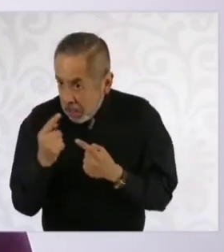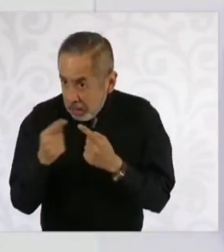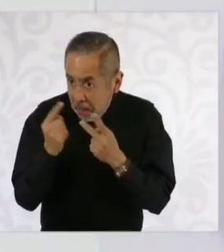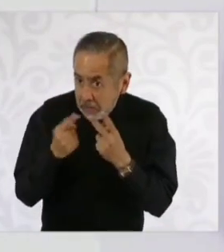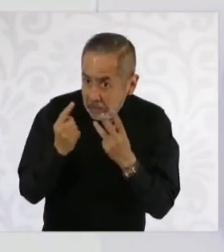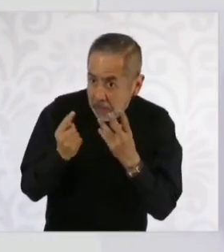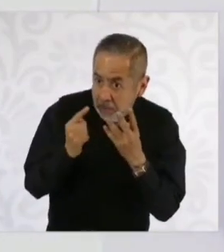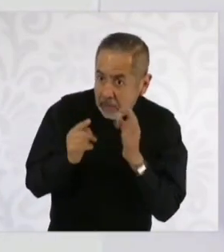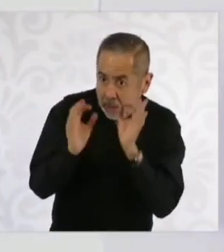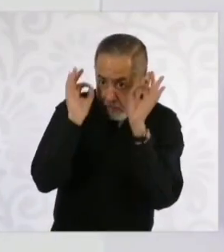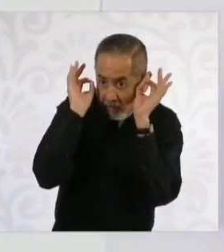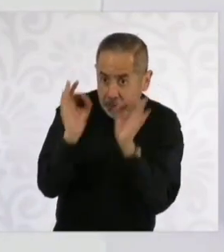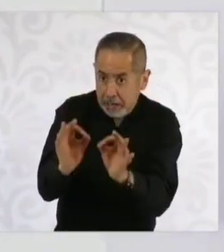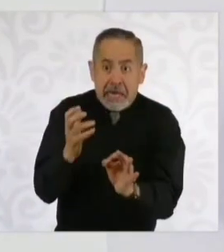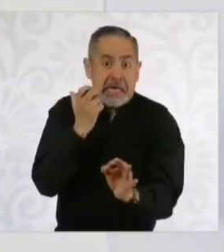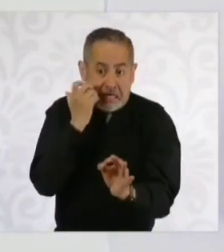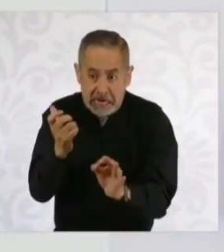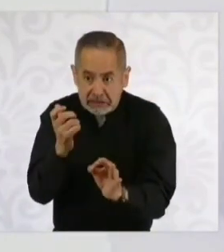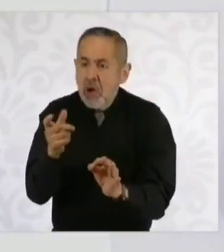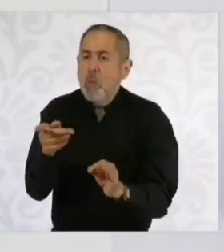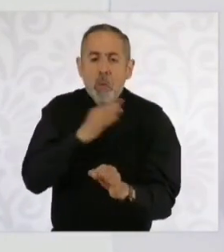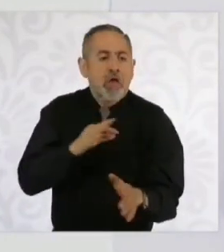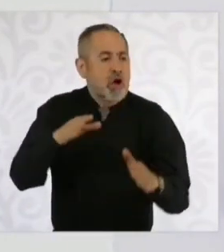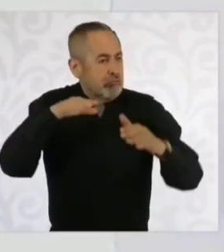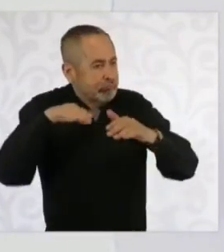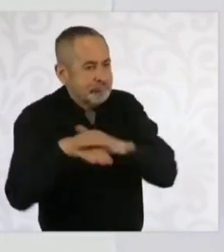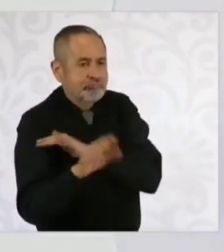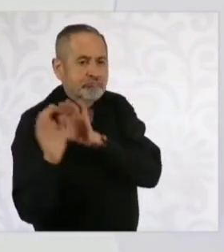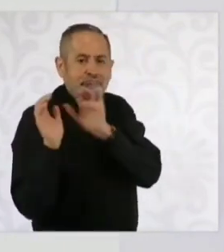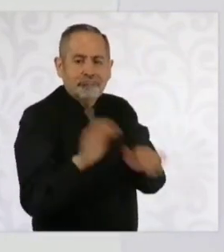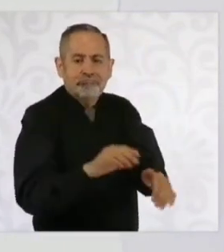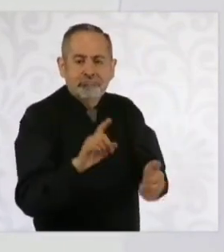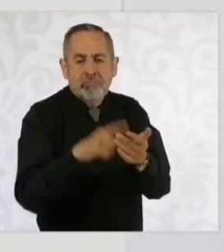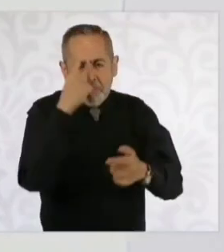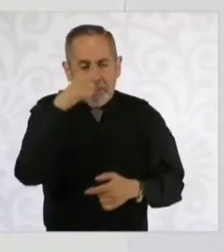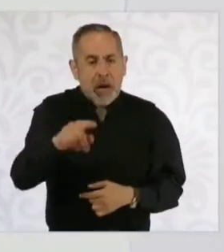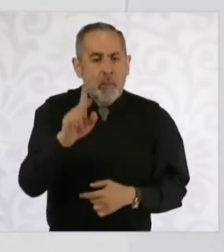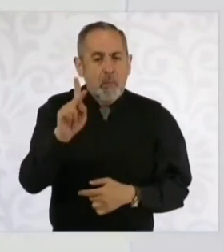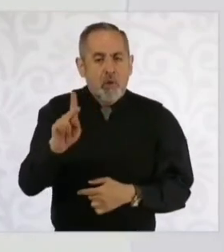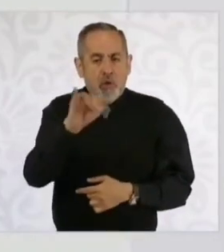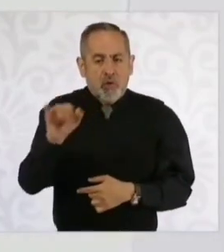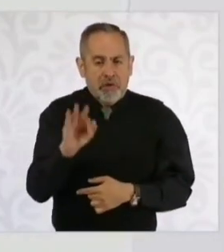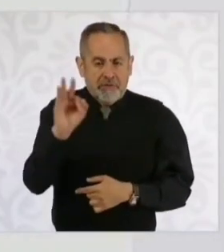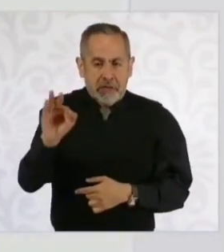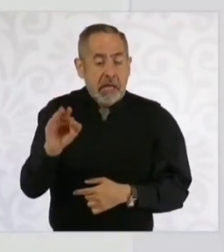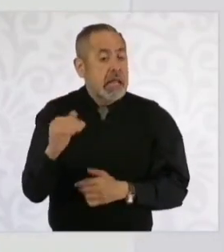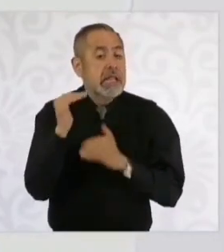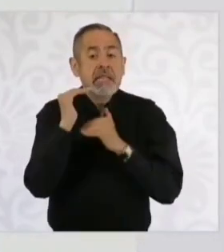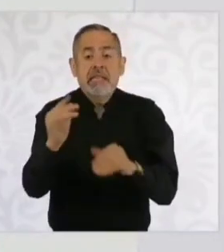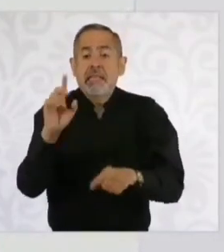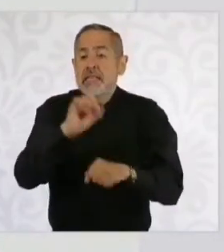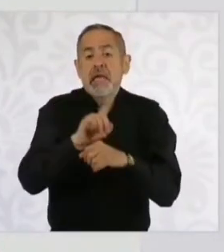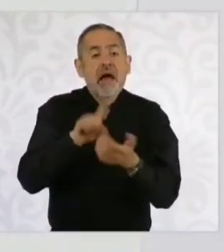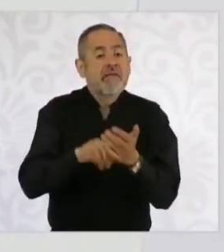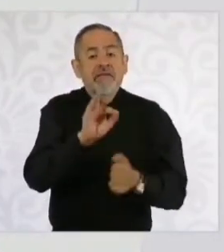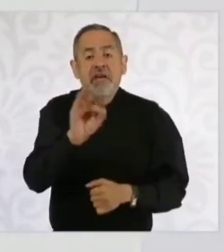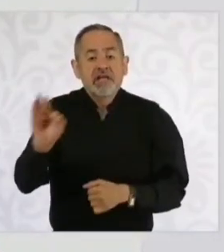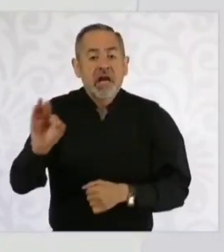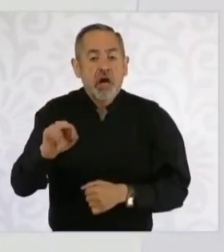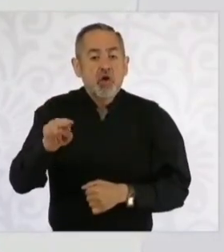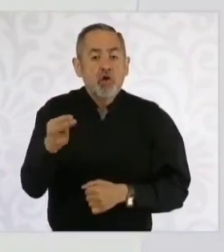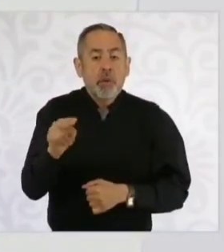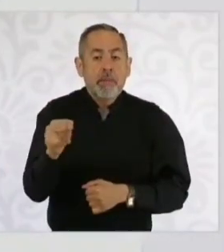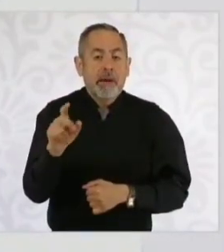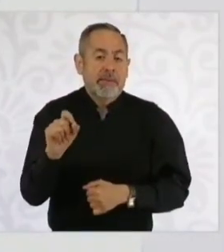para ser parte del Poder Judicial que se inscriban hasta el 24 de noviembre para que